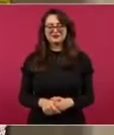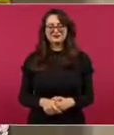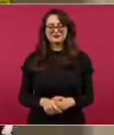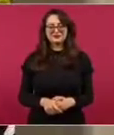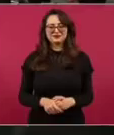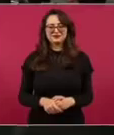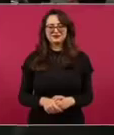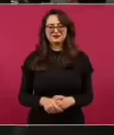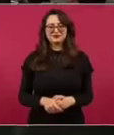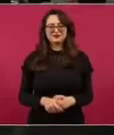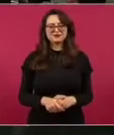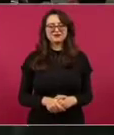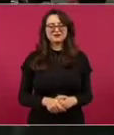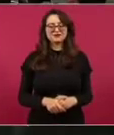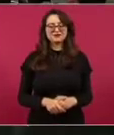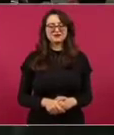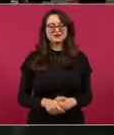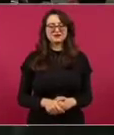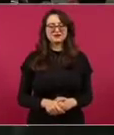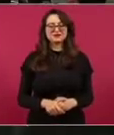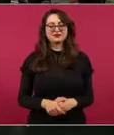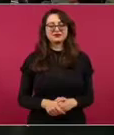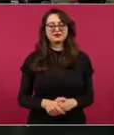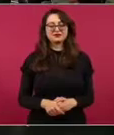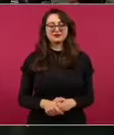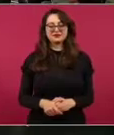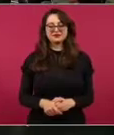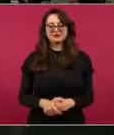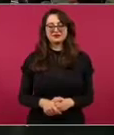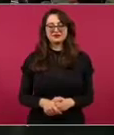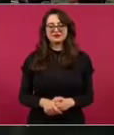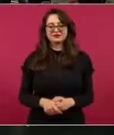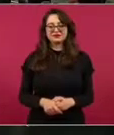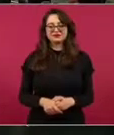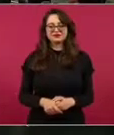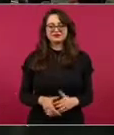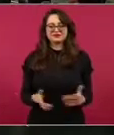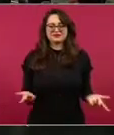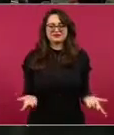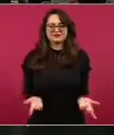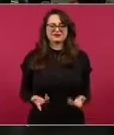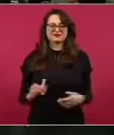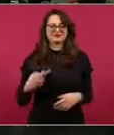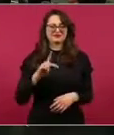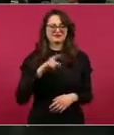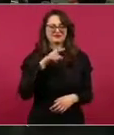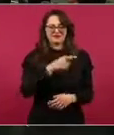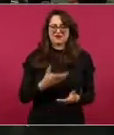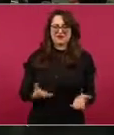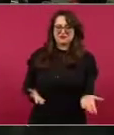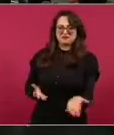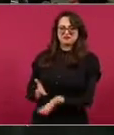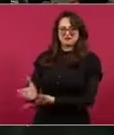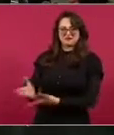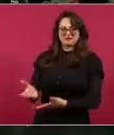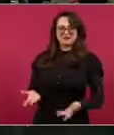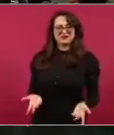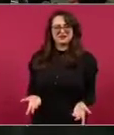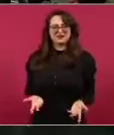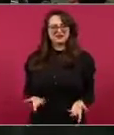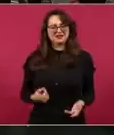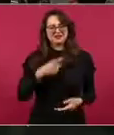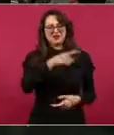Pero miren qué injerencismo de esta